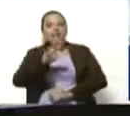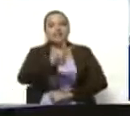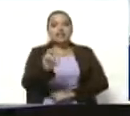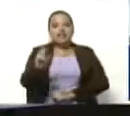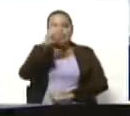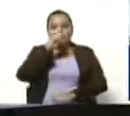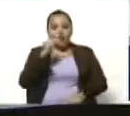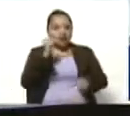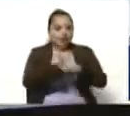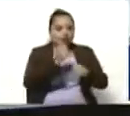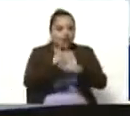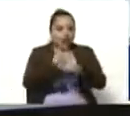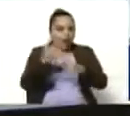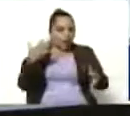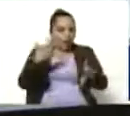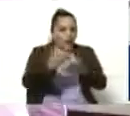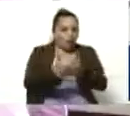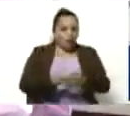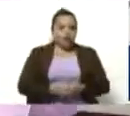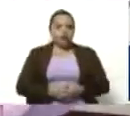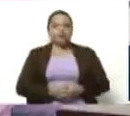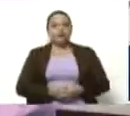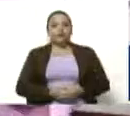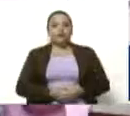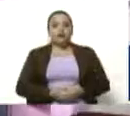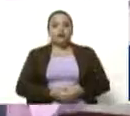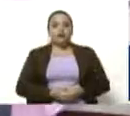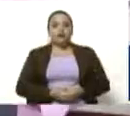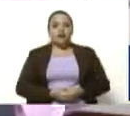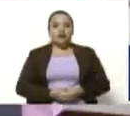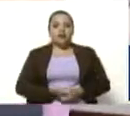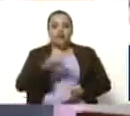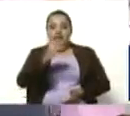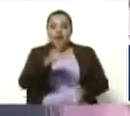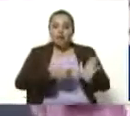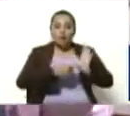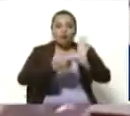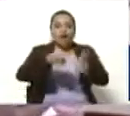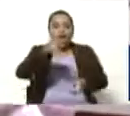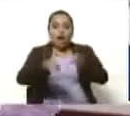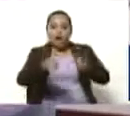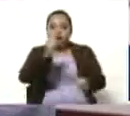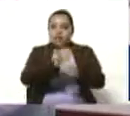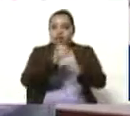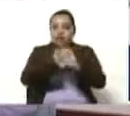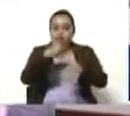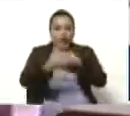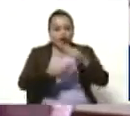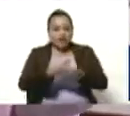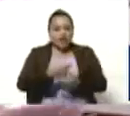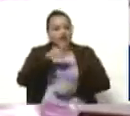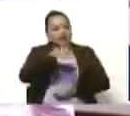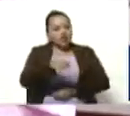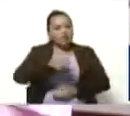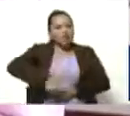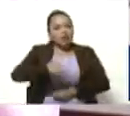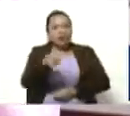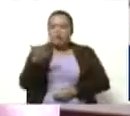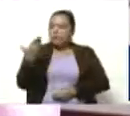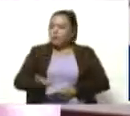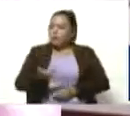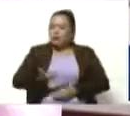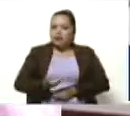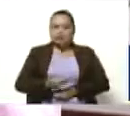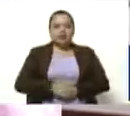trayectoria, como mínimo, y mostrar algunas de las tantas obras que tiene. Eso, simplemente, esos son los